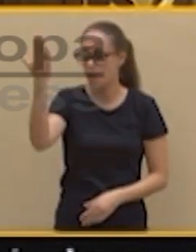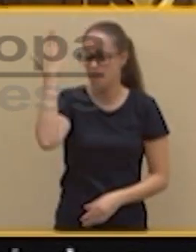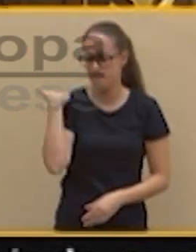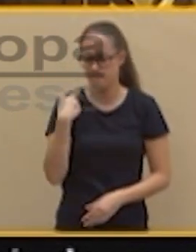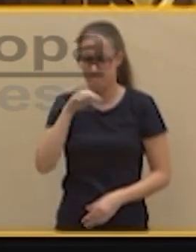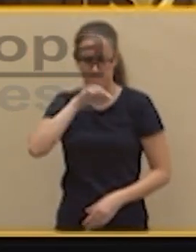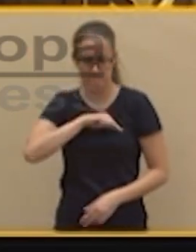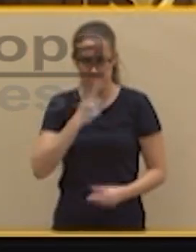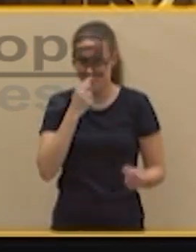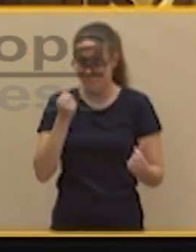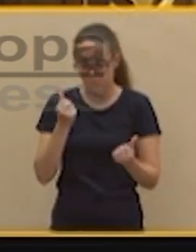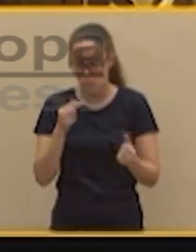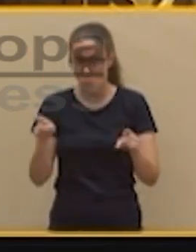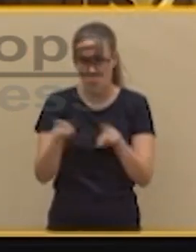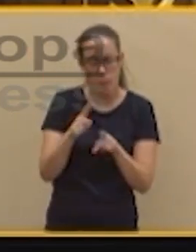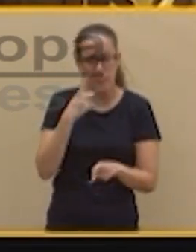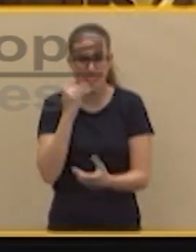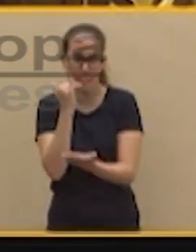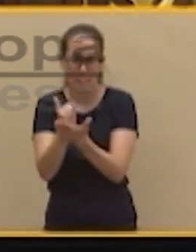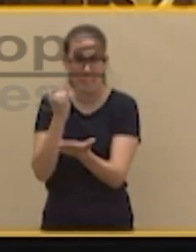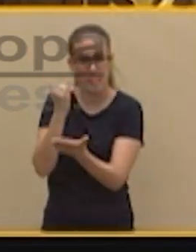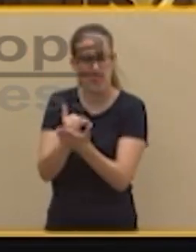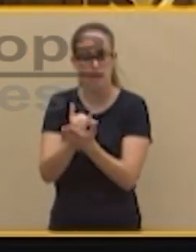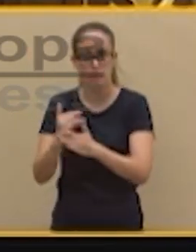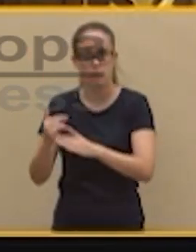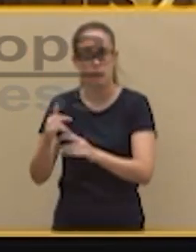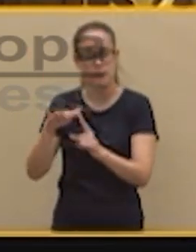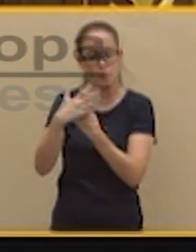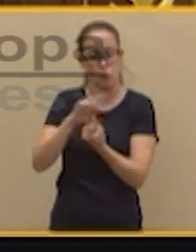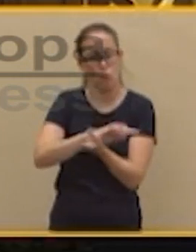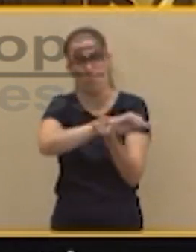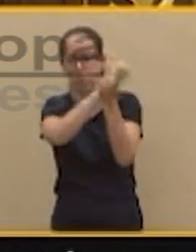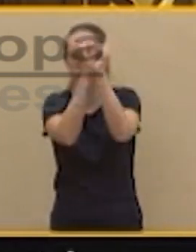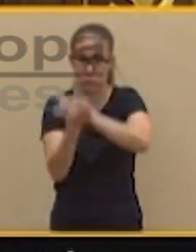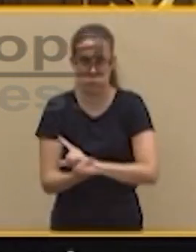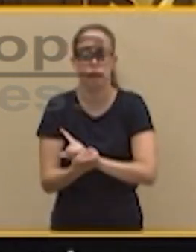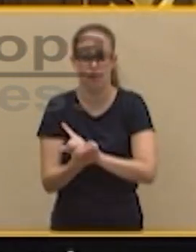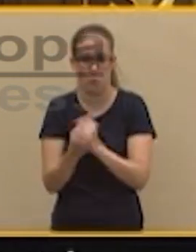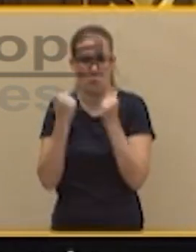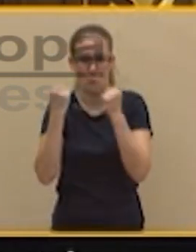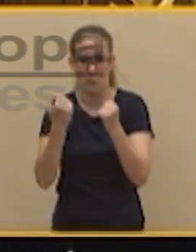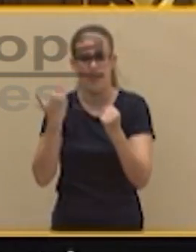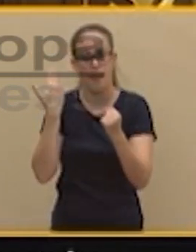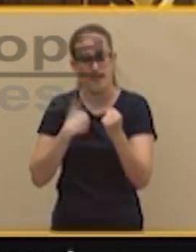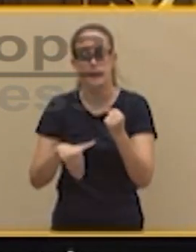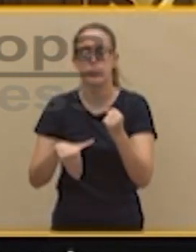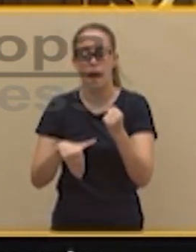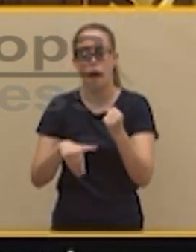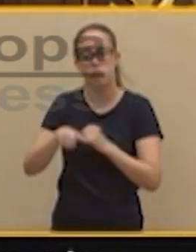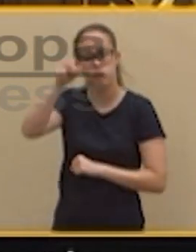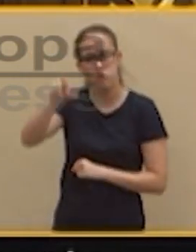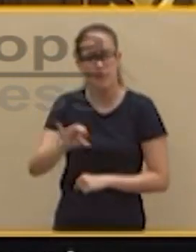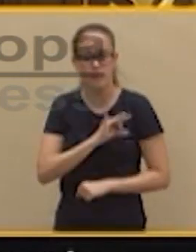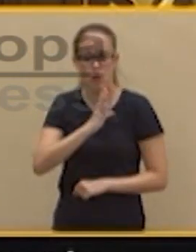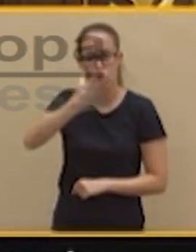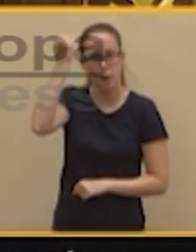estaba experimentando una gran conversión, una caída del caballo. Le escuchamos acusar al señor Iglesias de ser una persona que